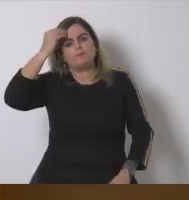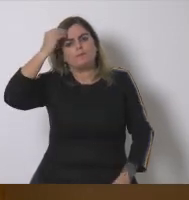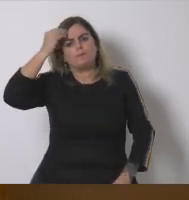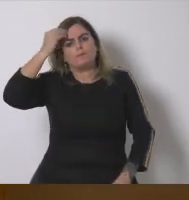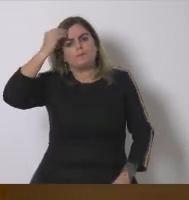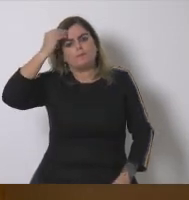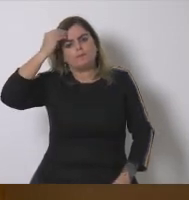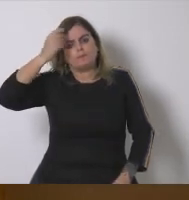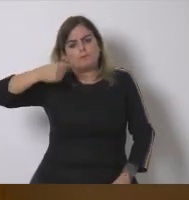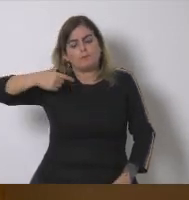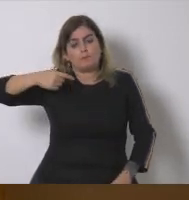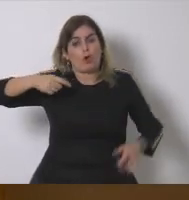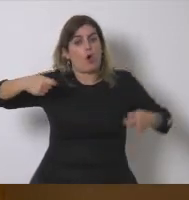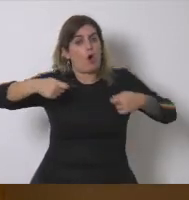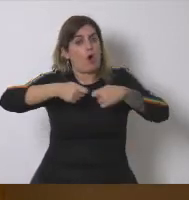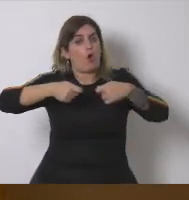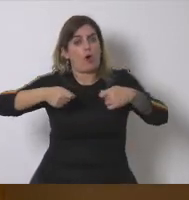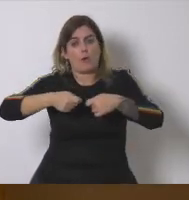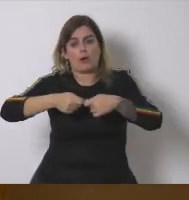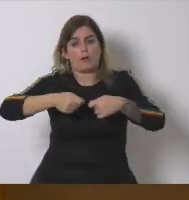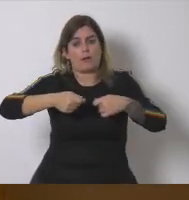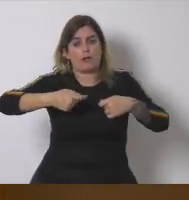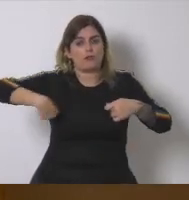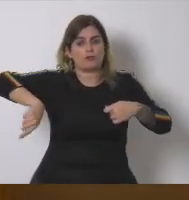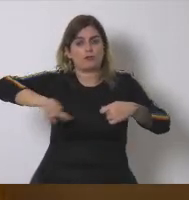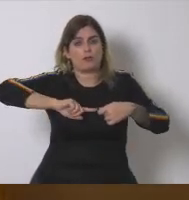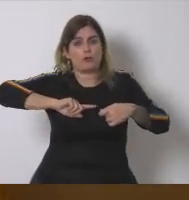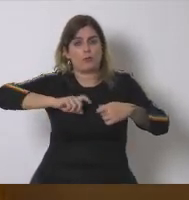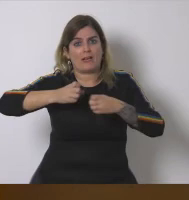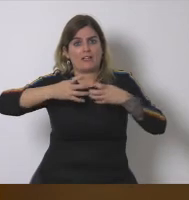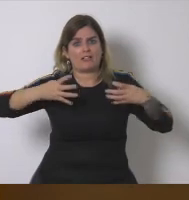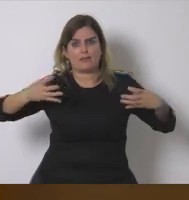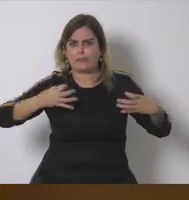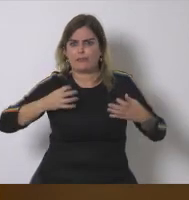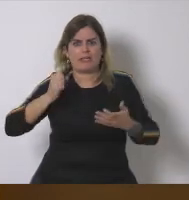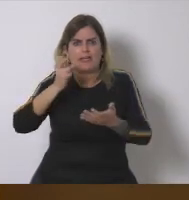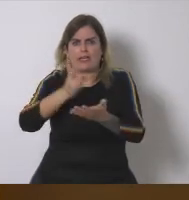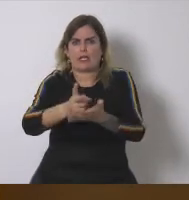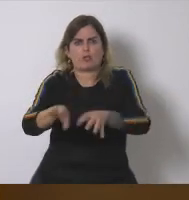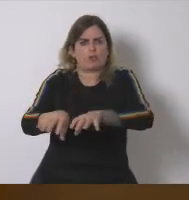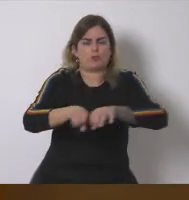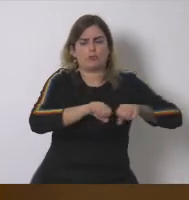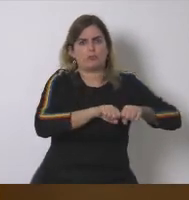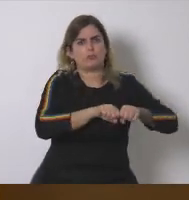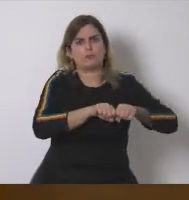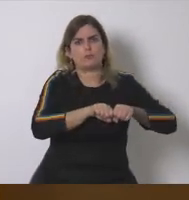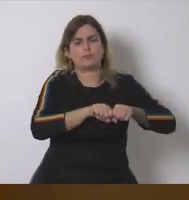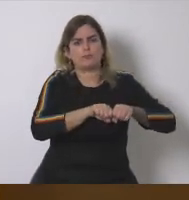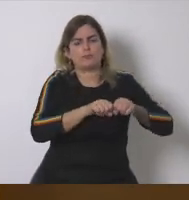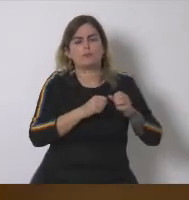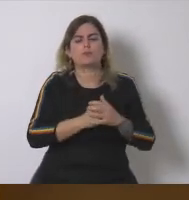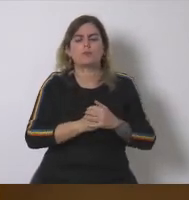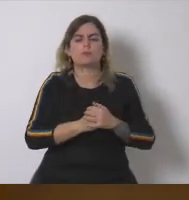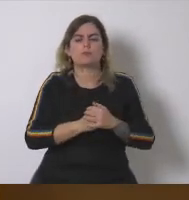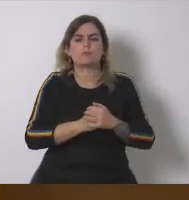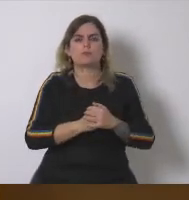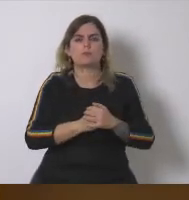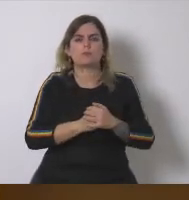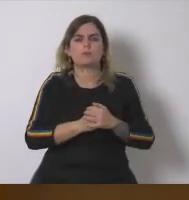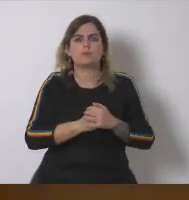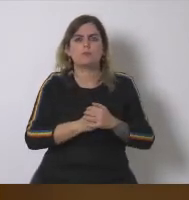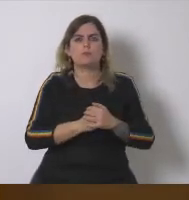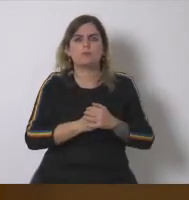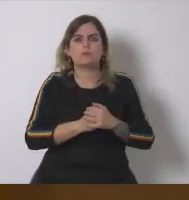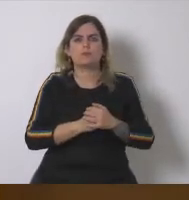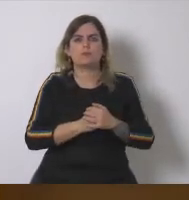de un día para otro creo que Somenergía debería afrontar este reto más allá de algunos